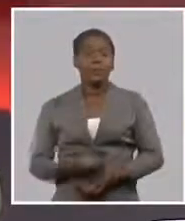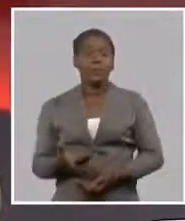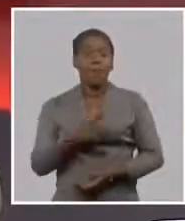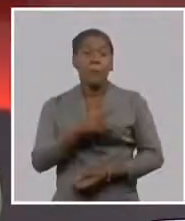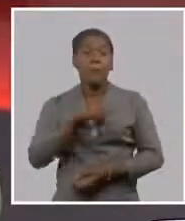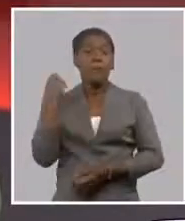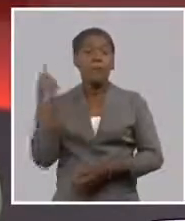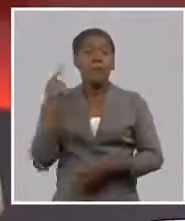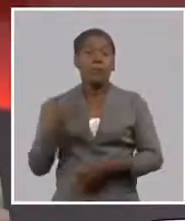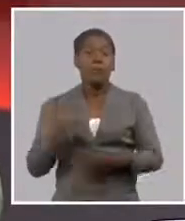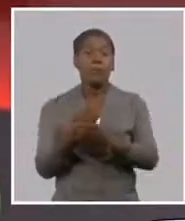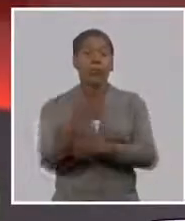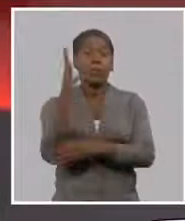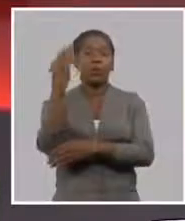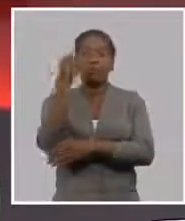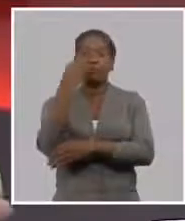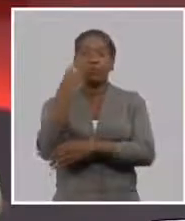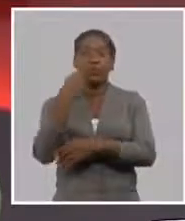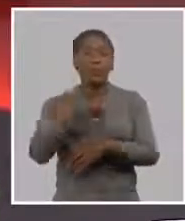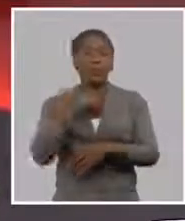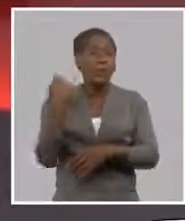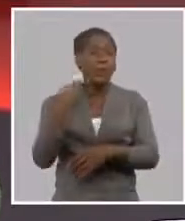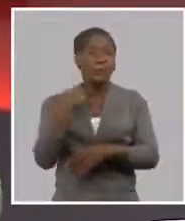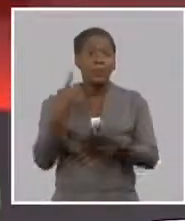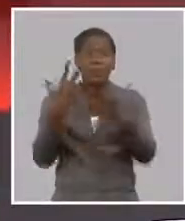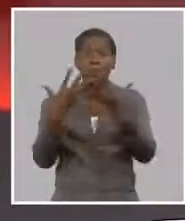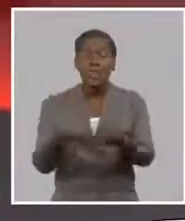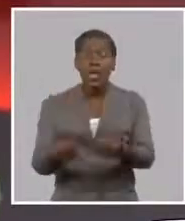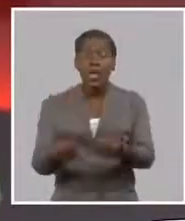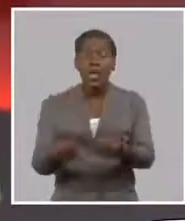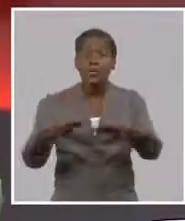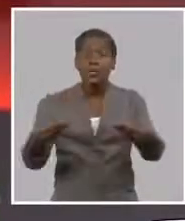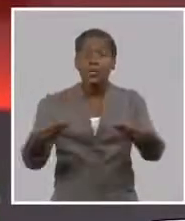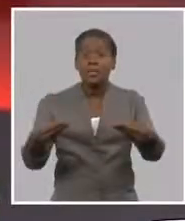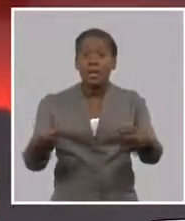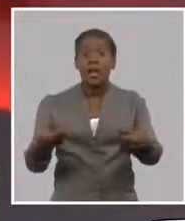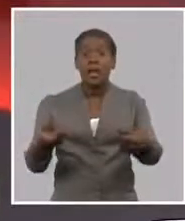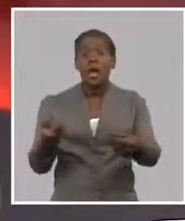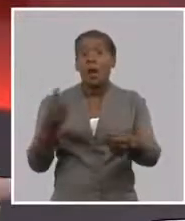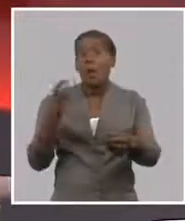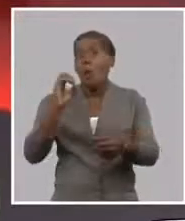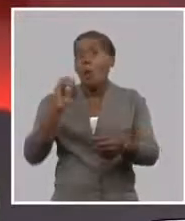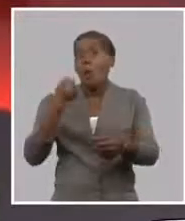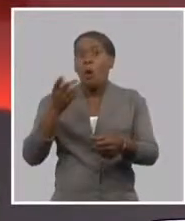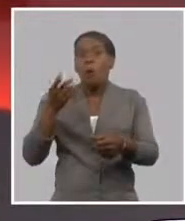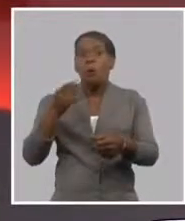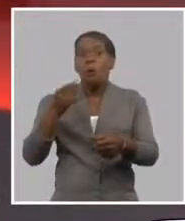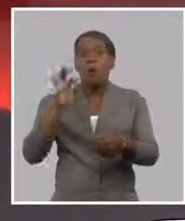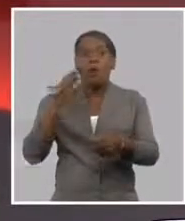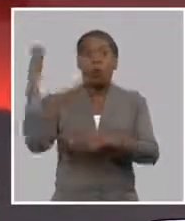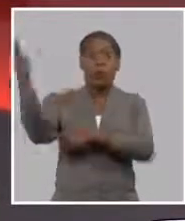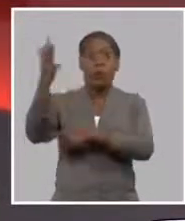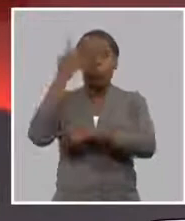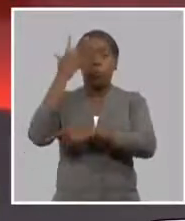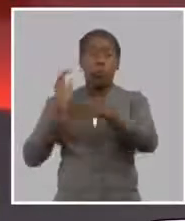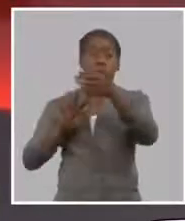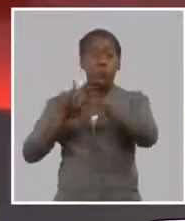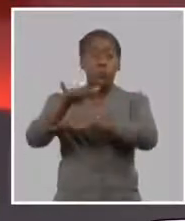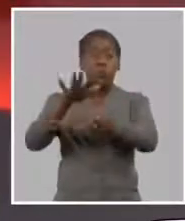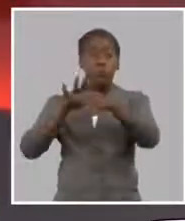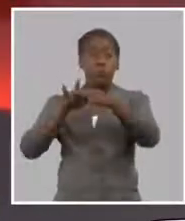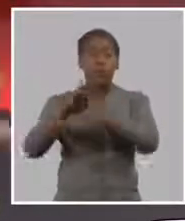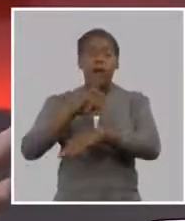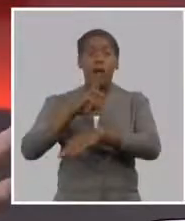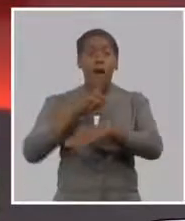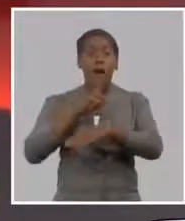deslizamientos de tierra plagias enfermedades sequías incendios inundaciones o sea son muchos riesgos que están asociados a la agricultura